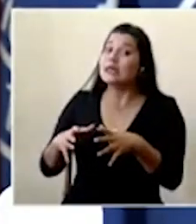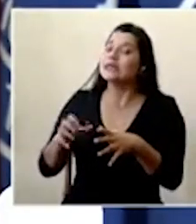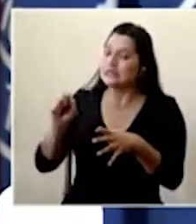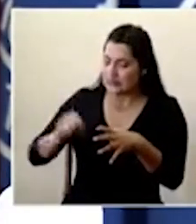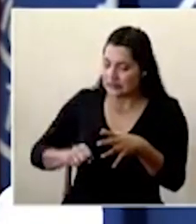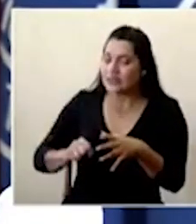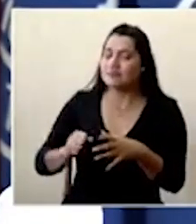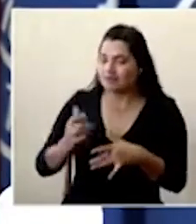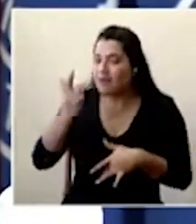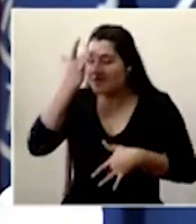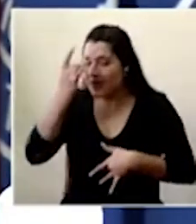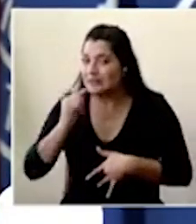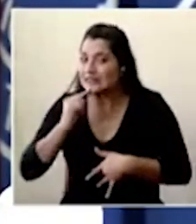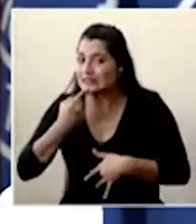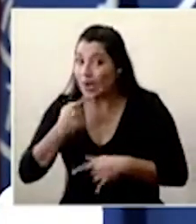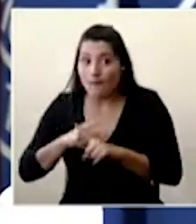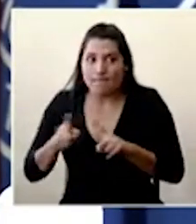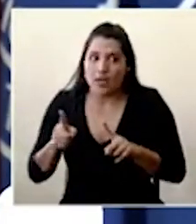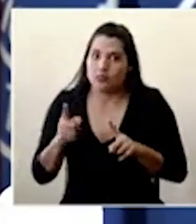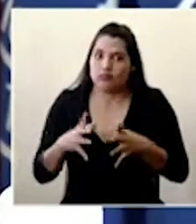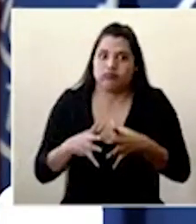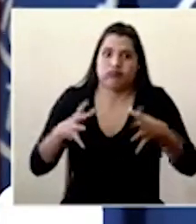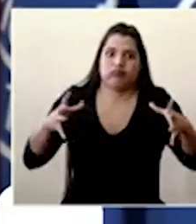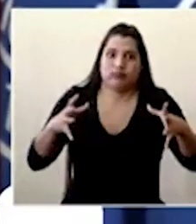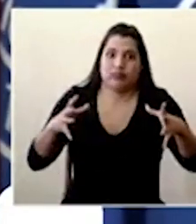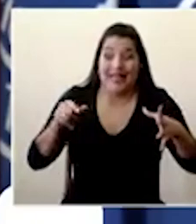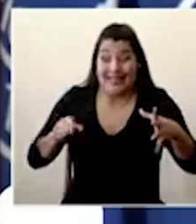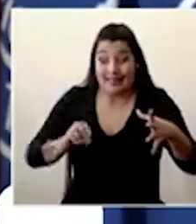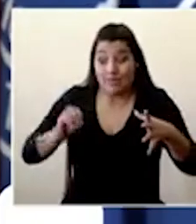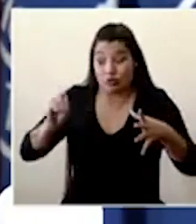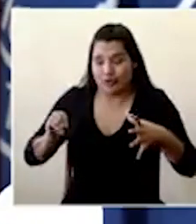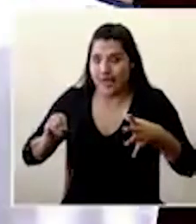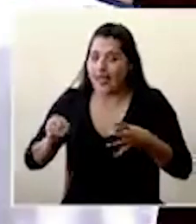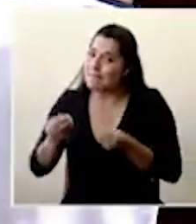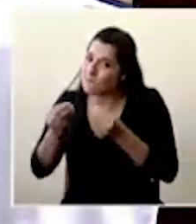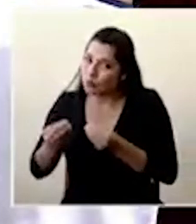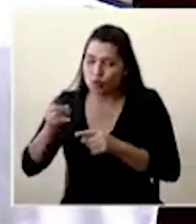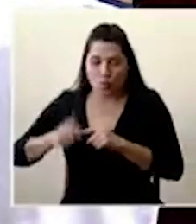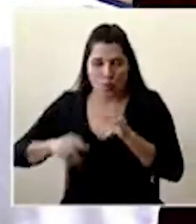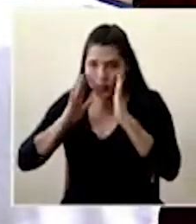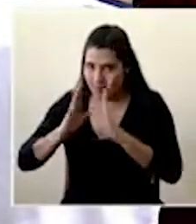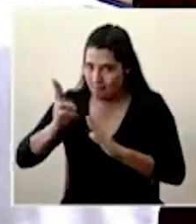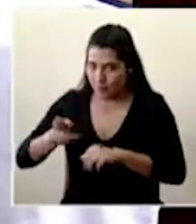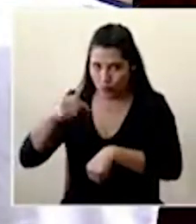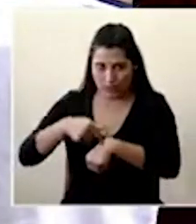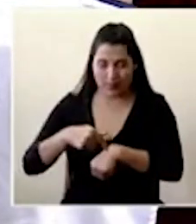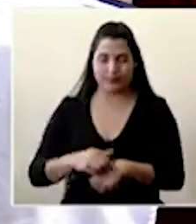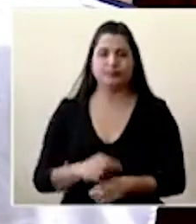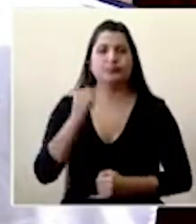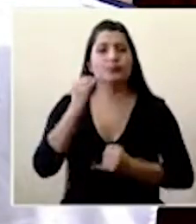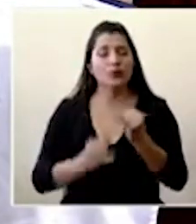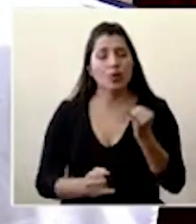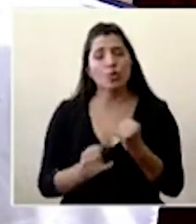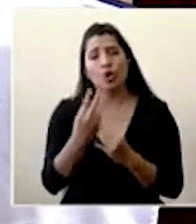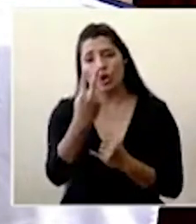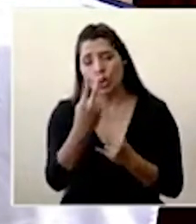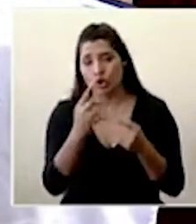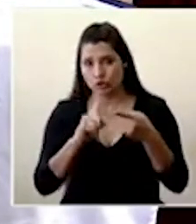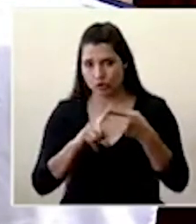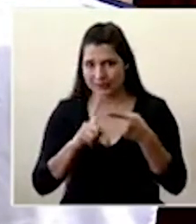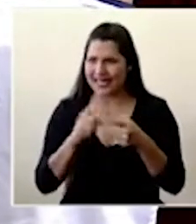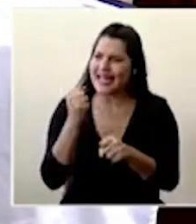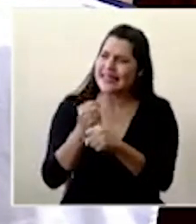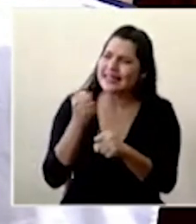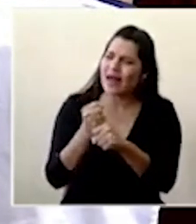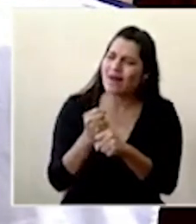enfermar gravemente si todos se enferman en poco tiempo por último por ministro dos temas uno el trabajo que se está llevando con las